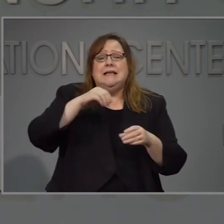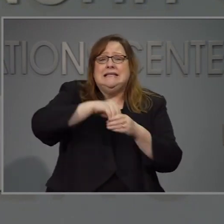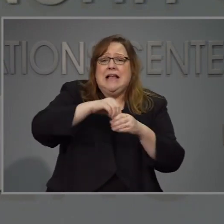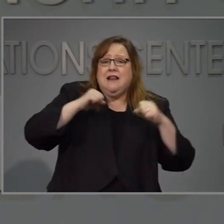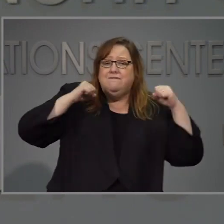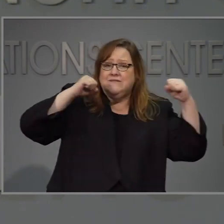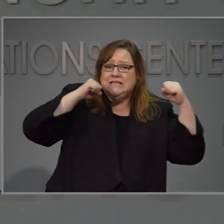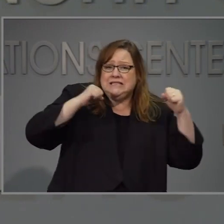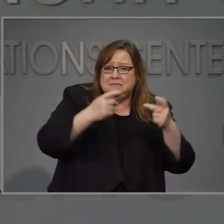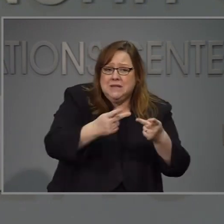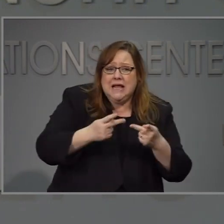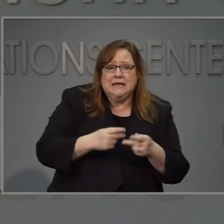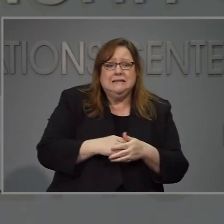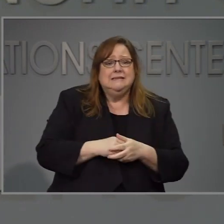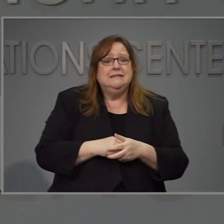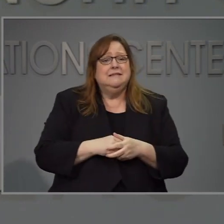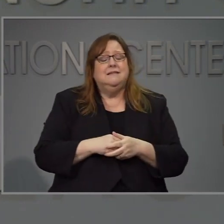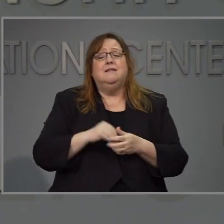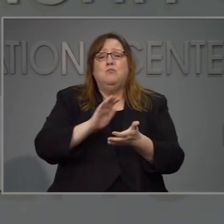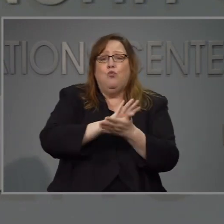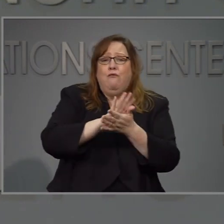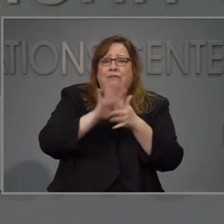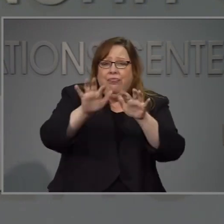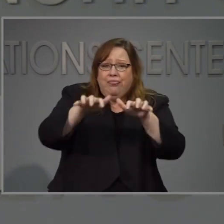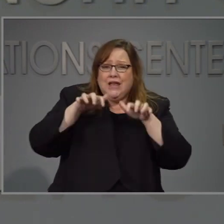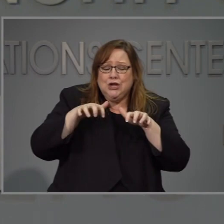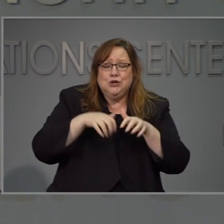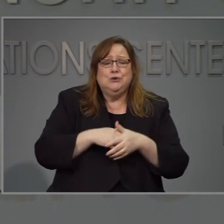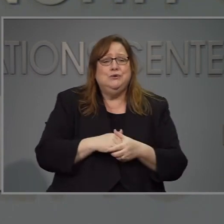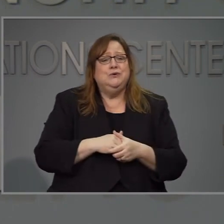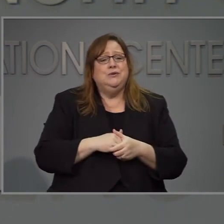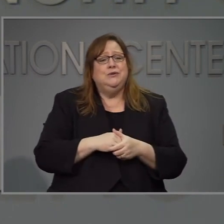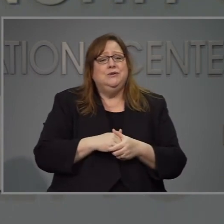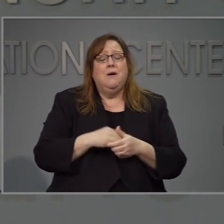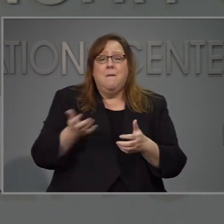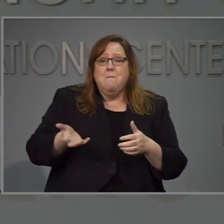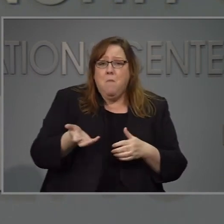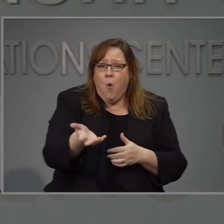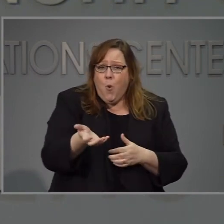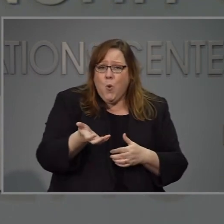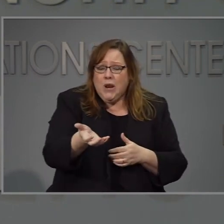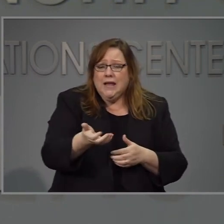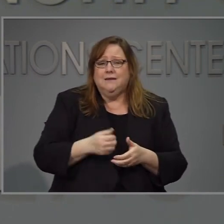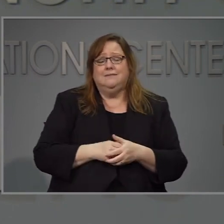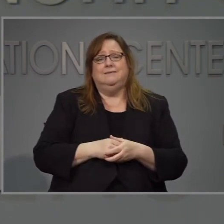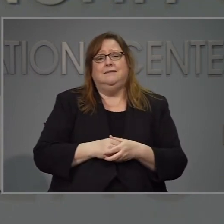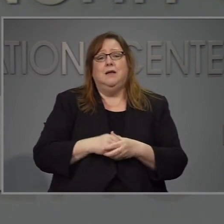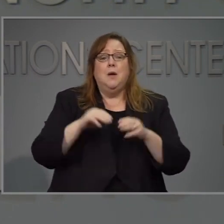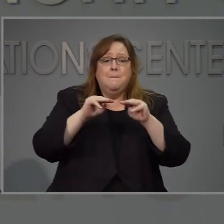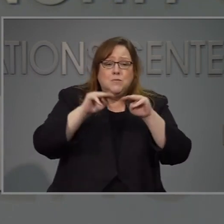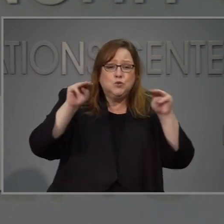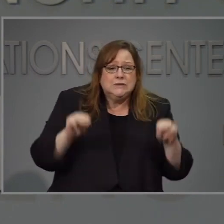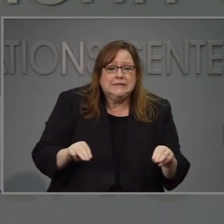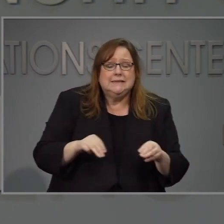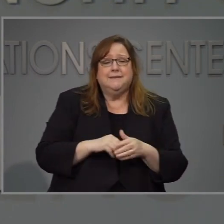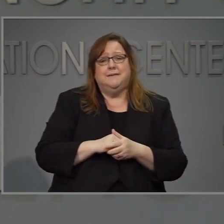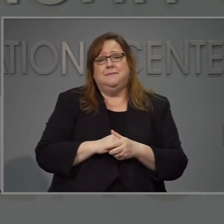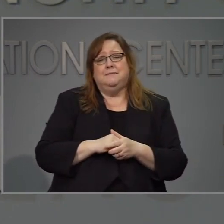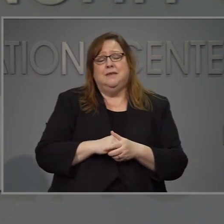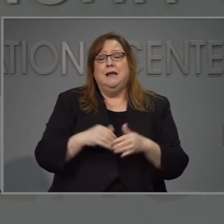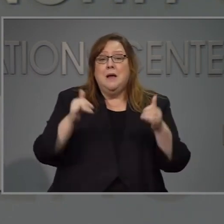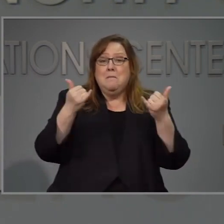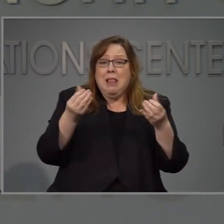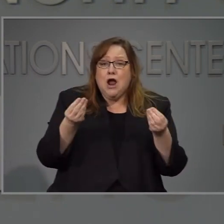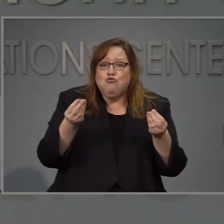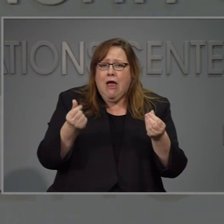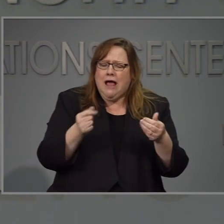como cines canchas de boliche museos y también áreas de juegos públicos y esto es por la en la